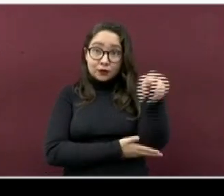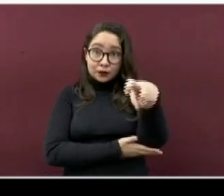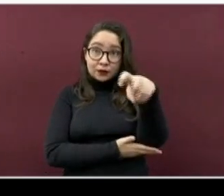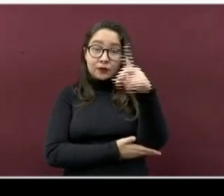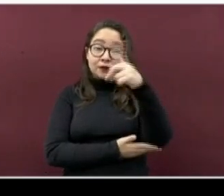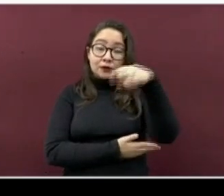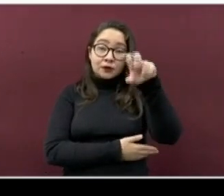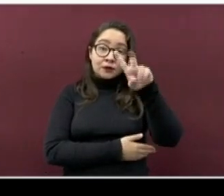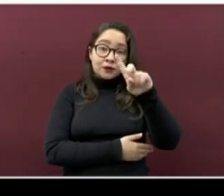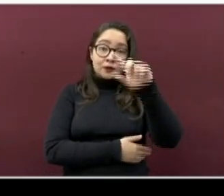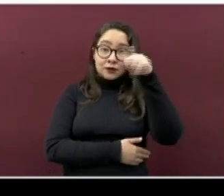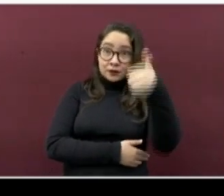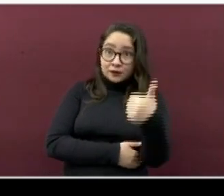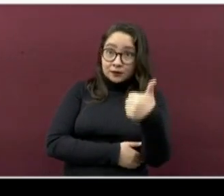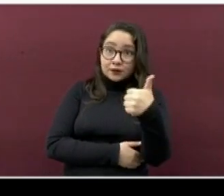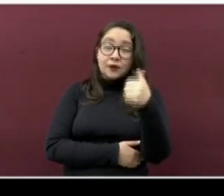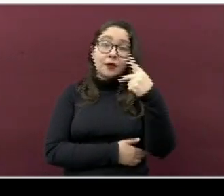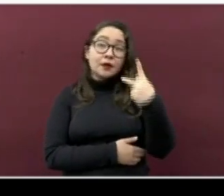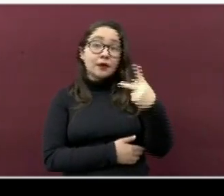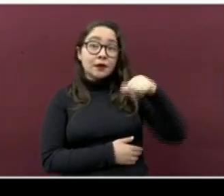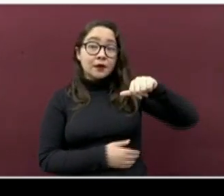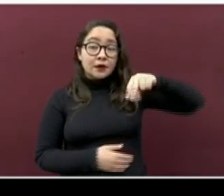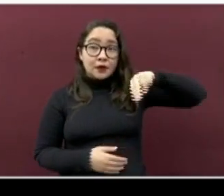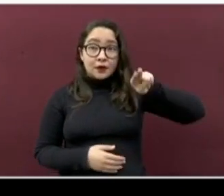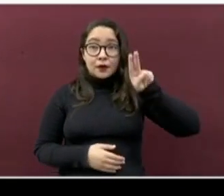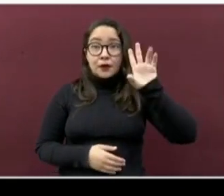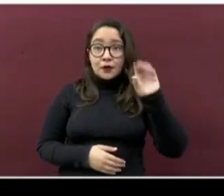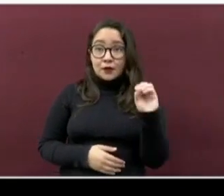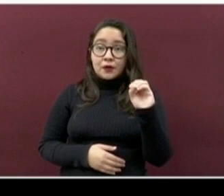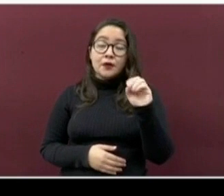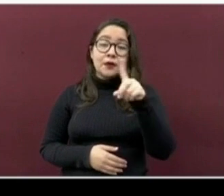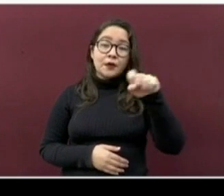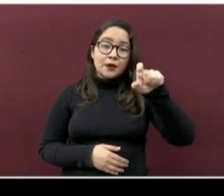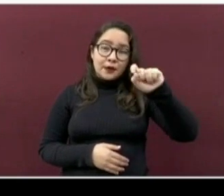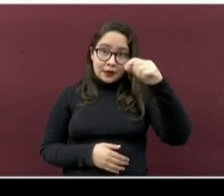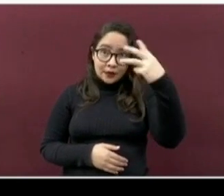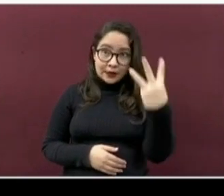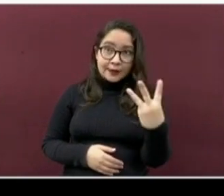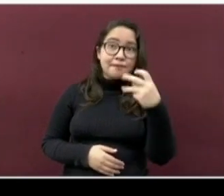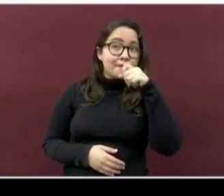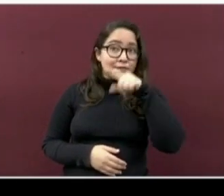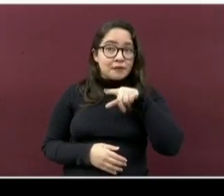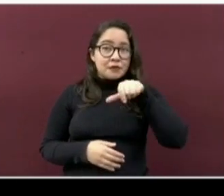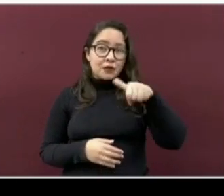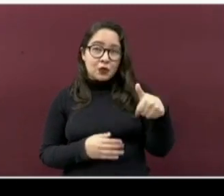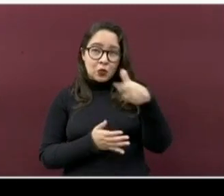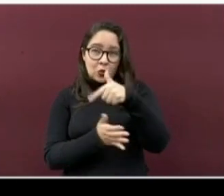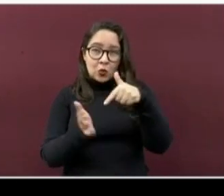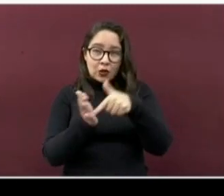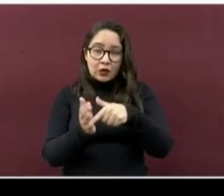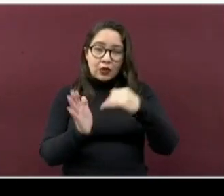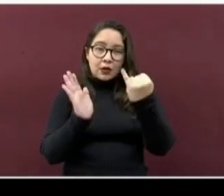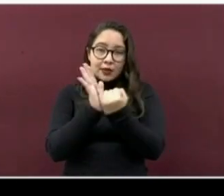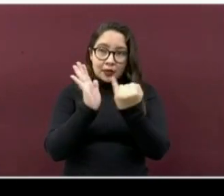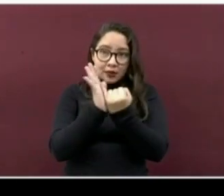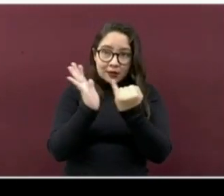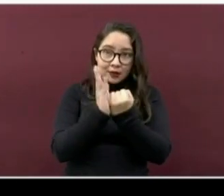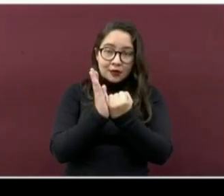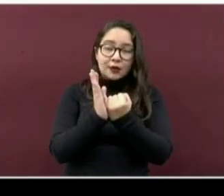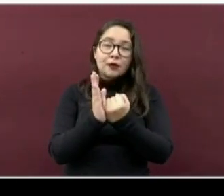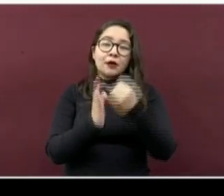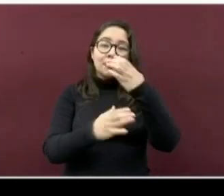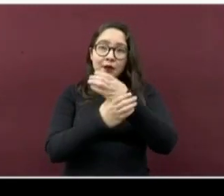136 y Pánuco 123. Asimismo, otros municipios como Iztazoquitlán,